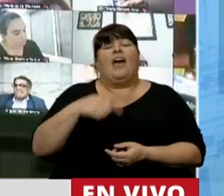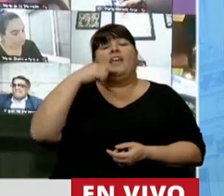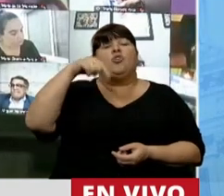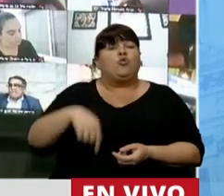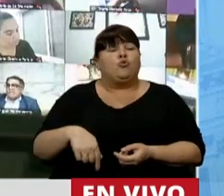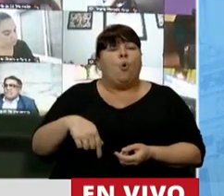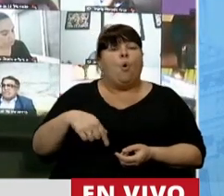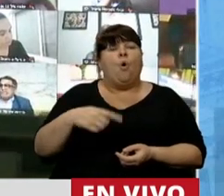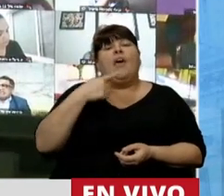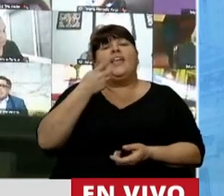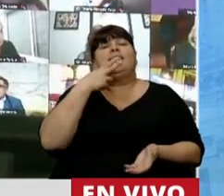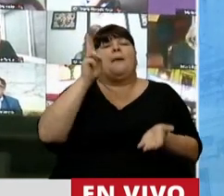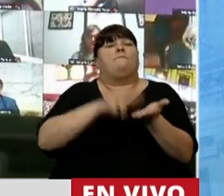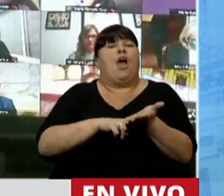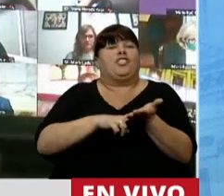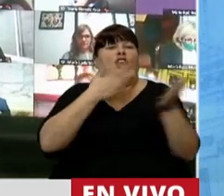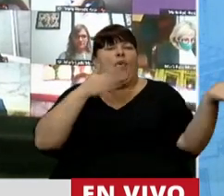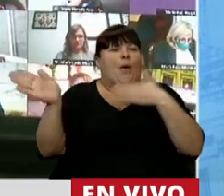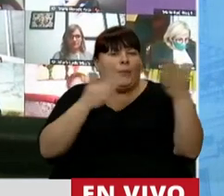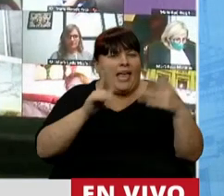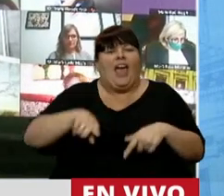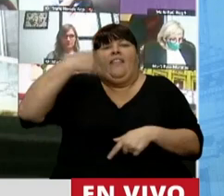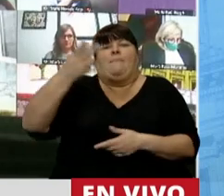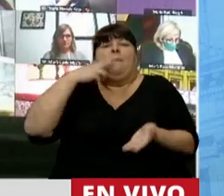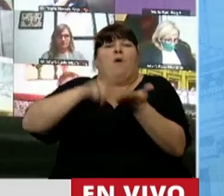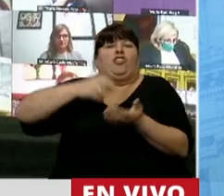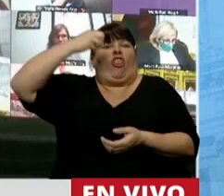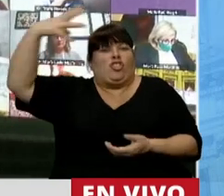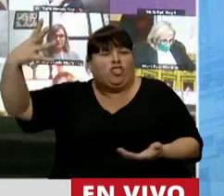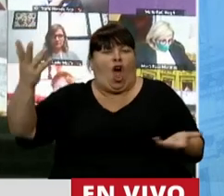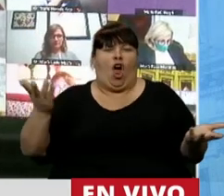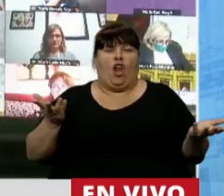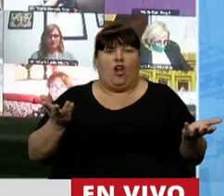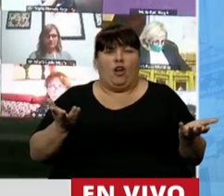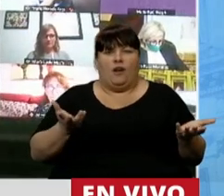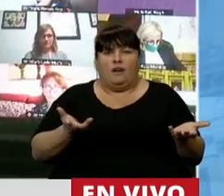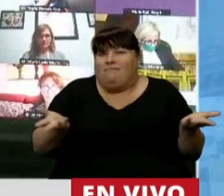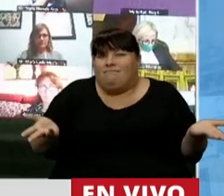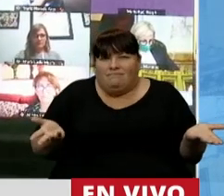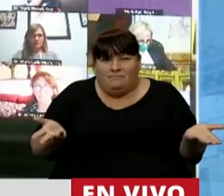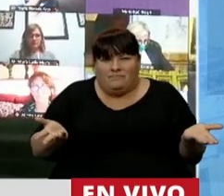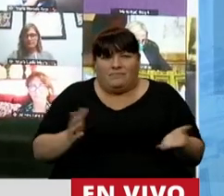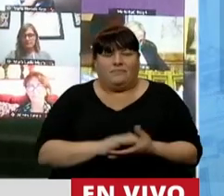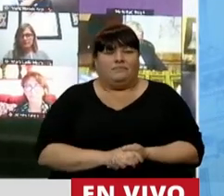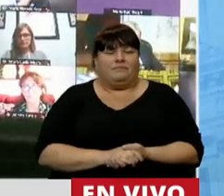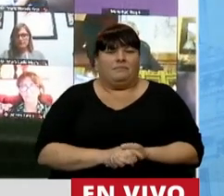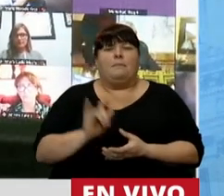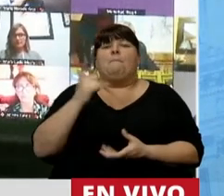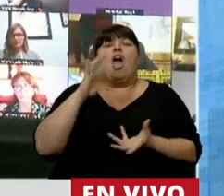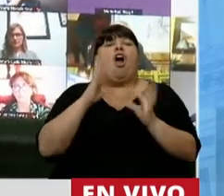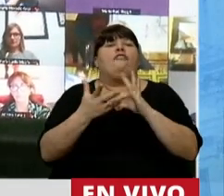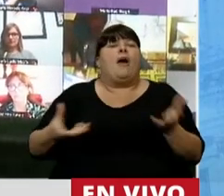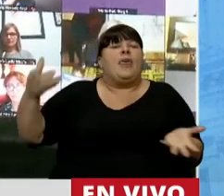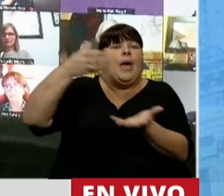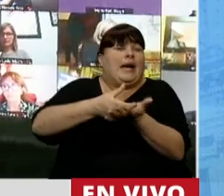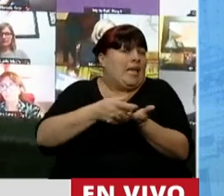sur con el impuesto al viento y después vendrá el impuesto al sol. Entonces, la mejor forma de